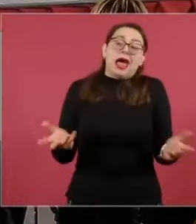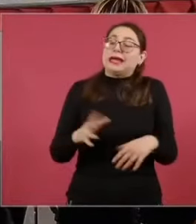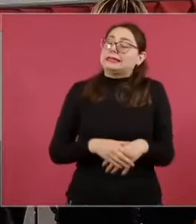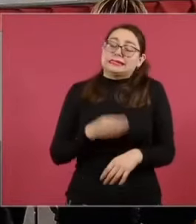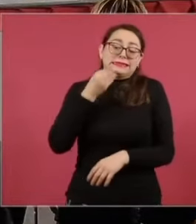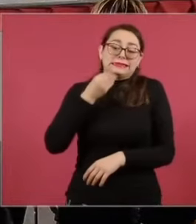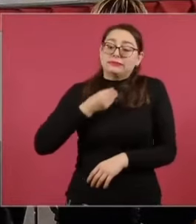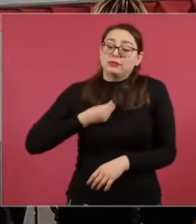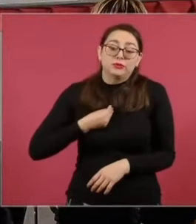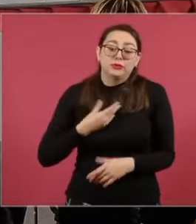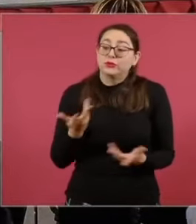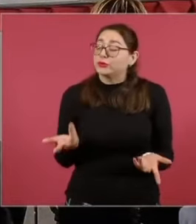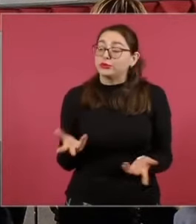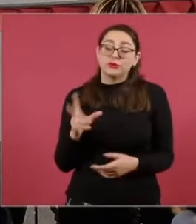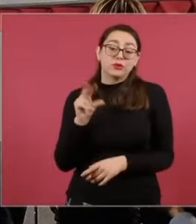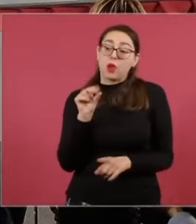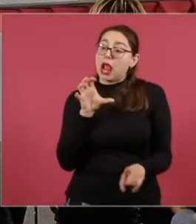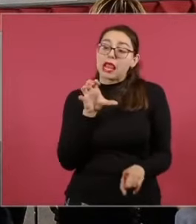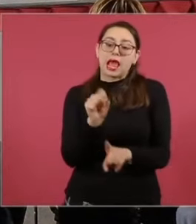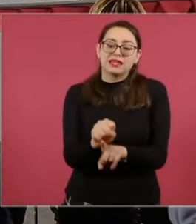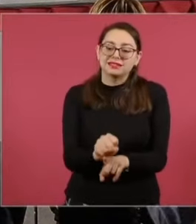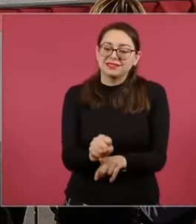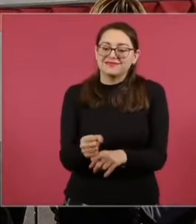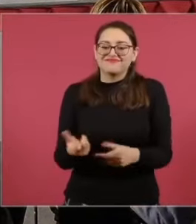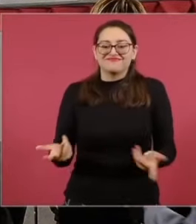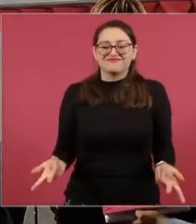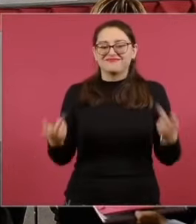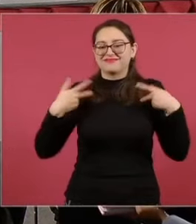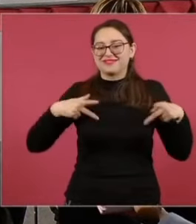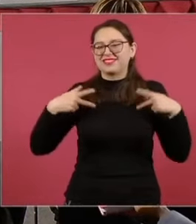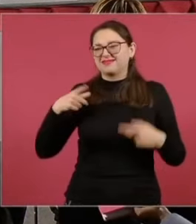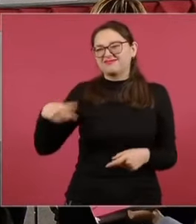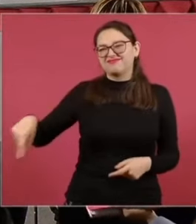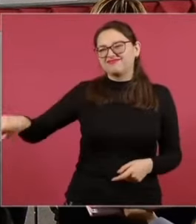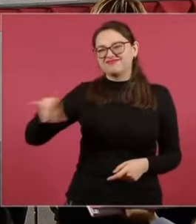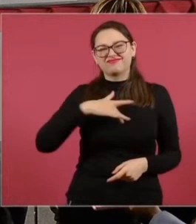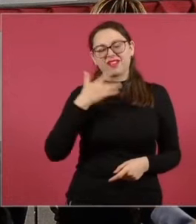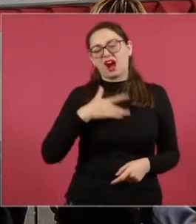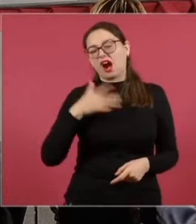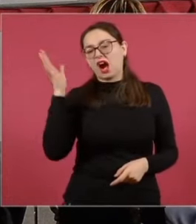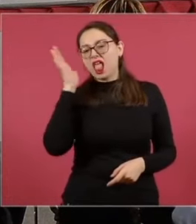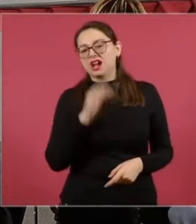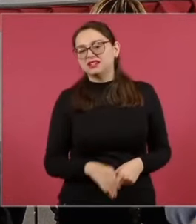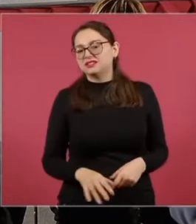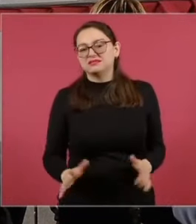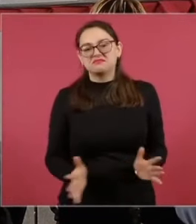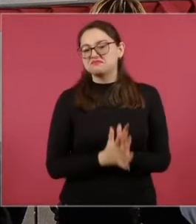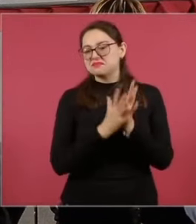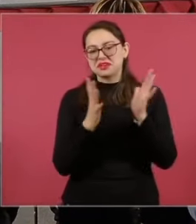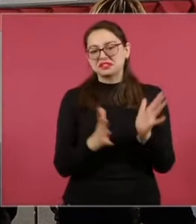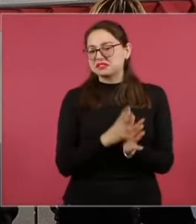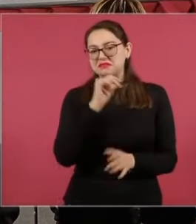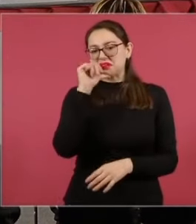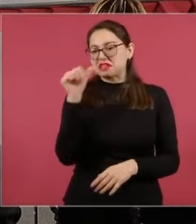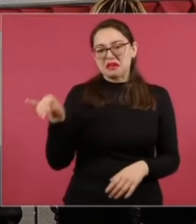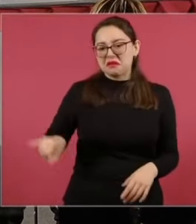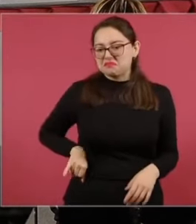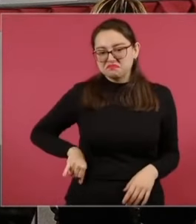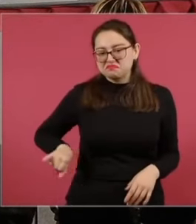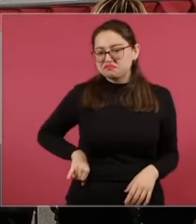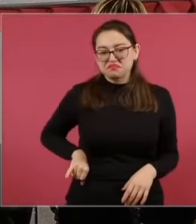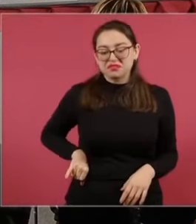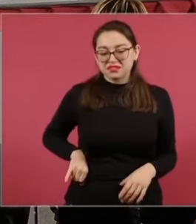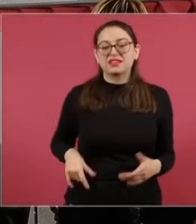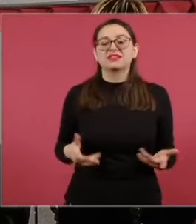vamos a estimularla más. Es que si es 40 por